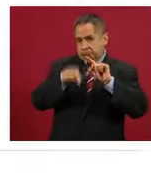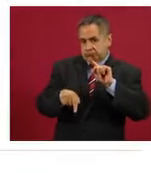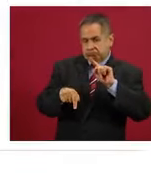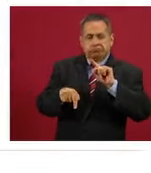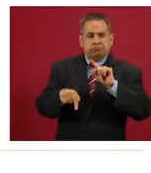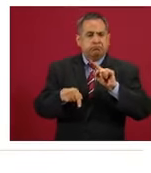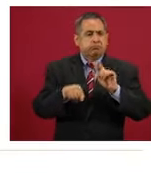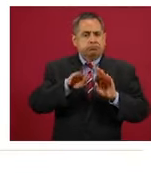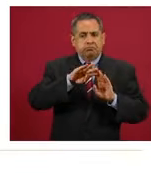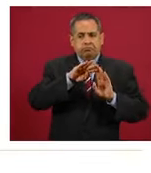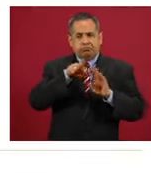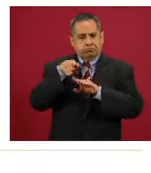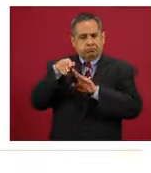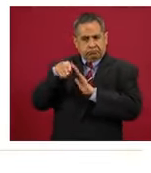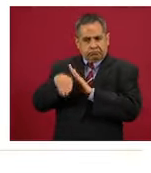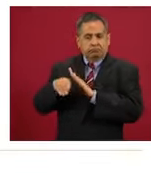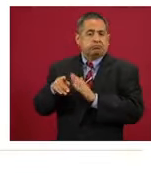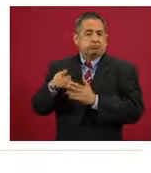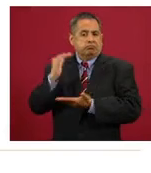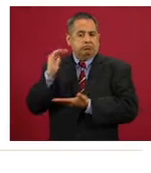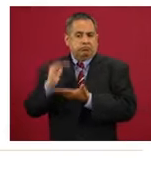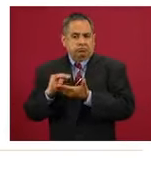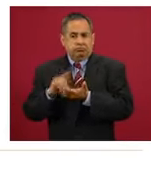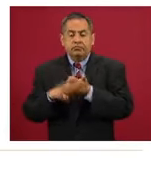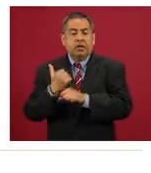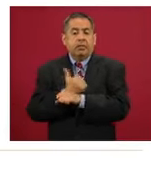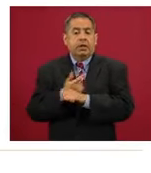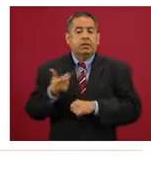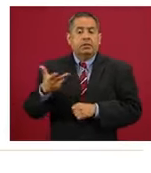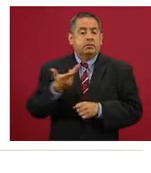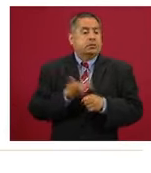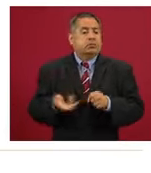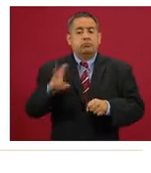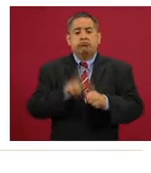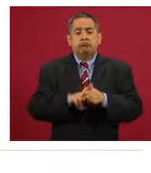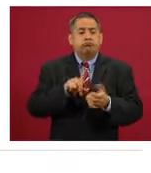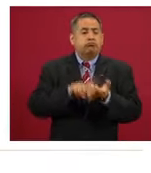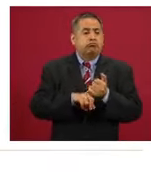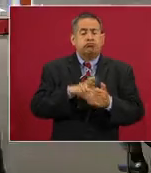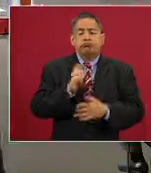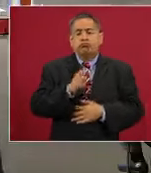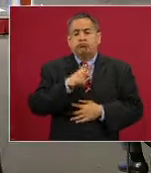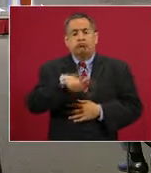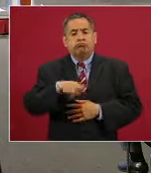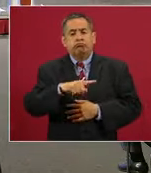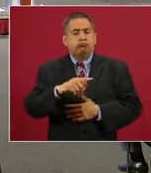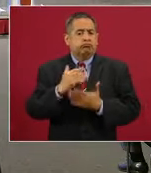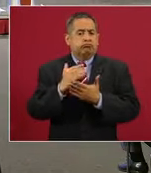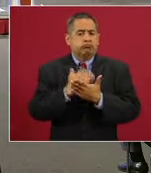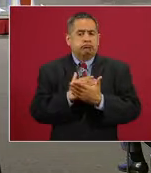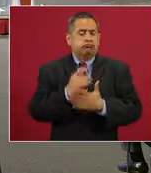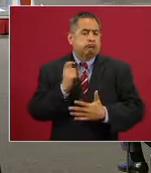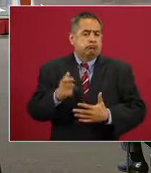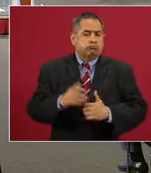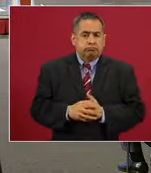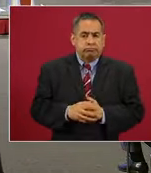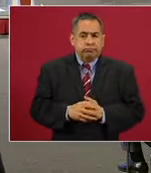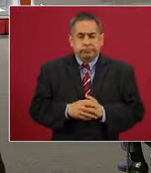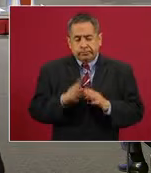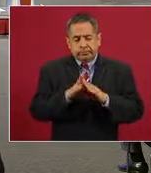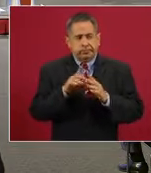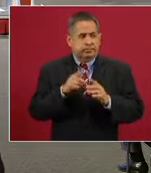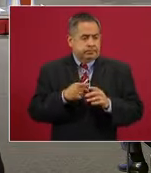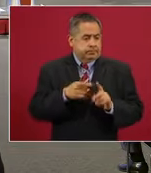y está en color amarillo. La siguiente. Su ocupación hospitalaria. Siguiente. Está desde